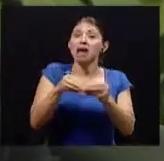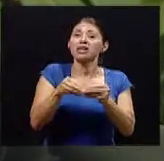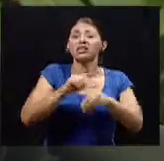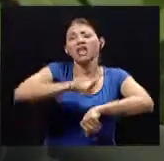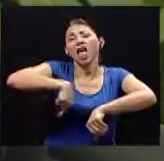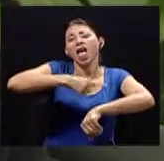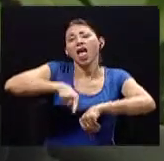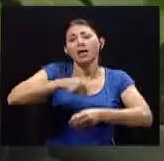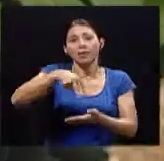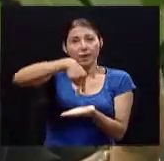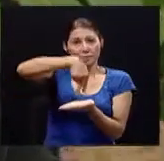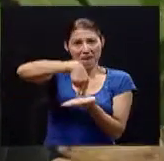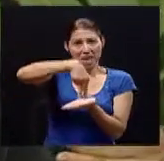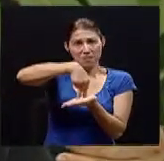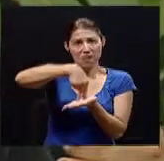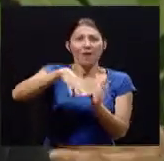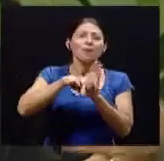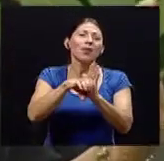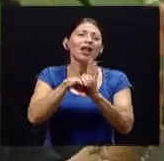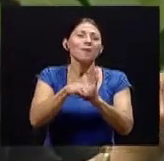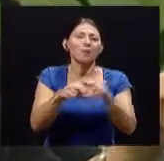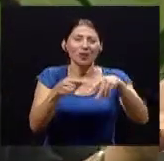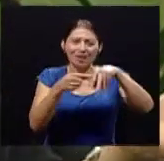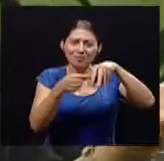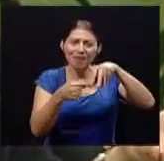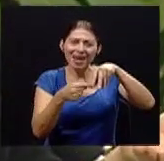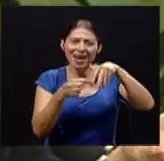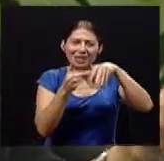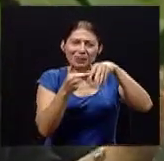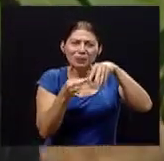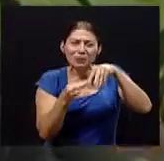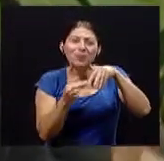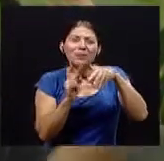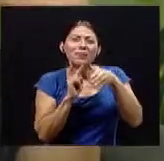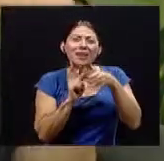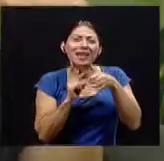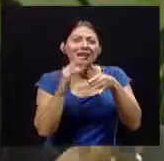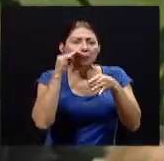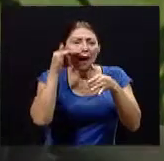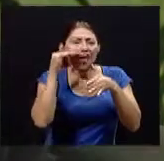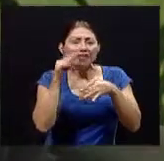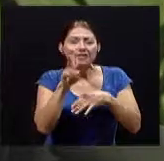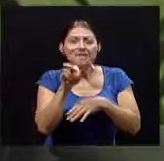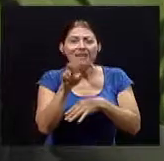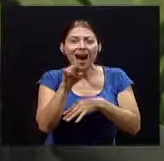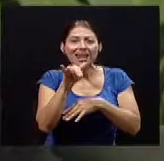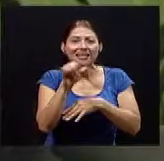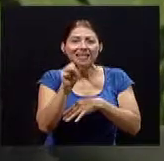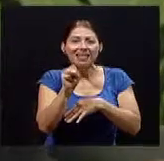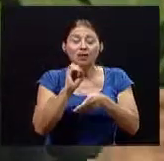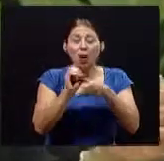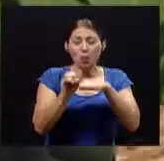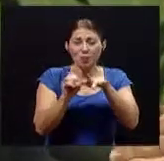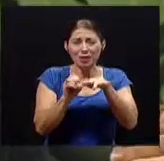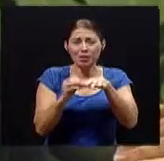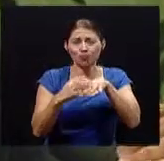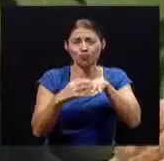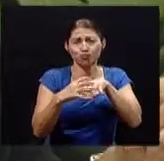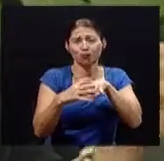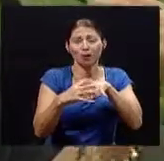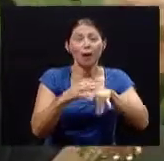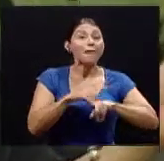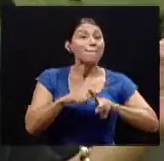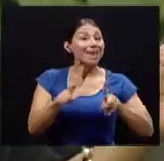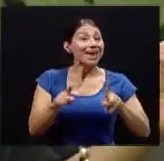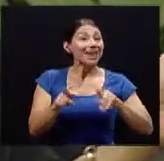posiciones de sentado nos cobran a nivel de columna columna lumbrar y cuello y de acuerdo a la altura de nuestro mobiliario